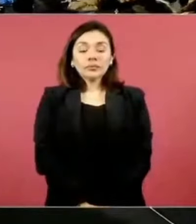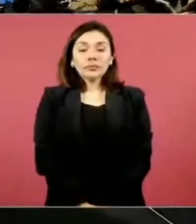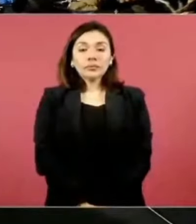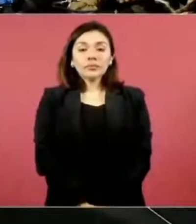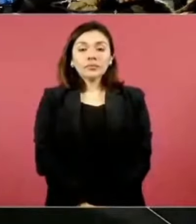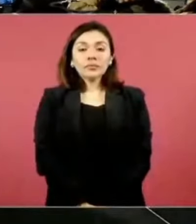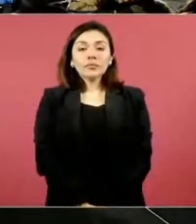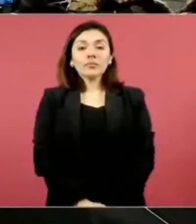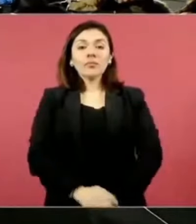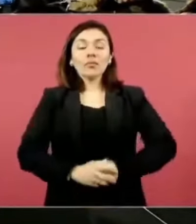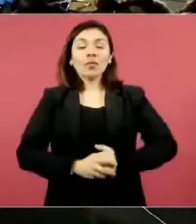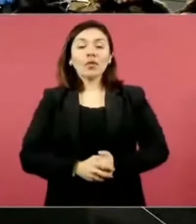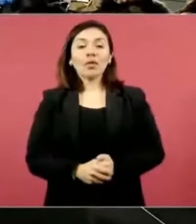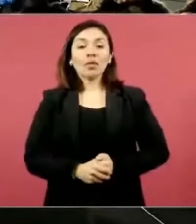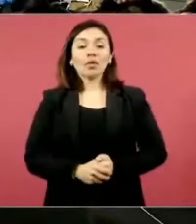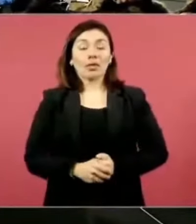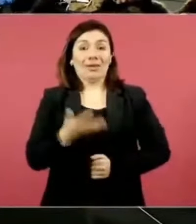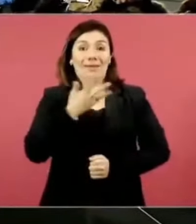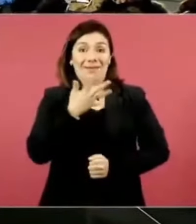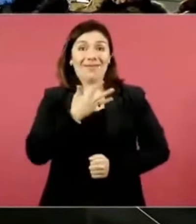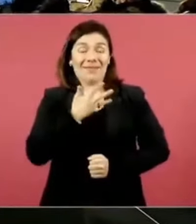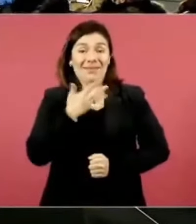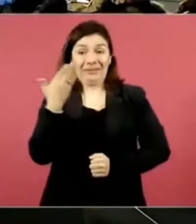llegaron a haber 12 mil